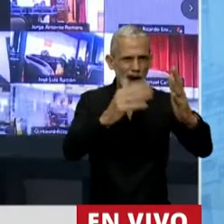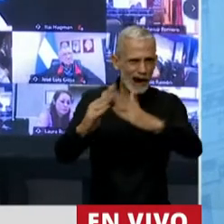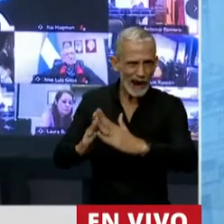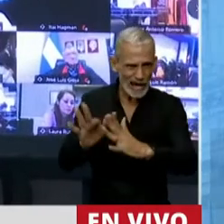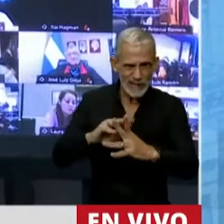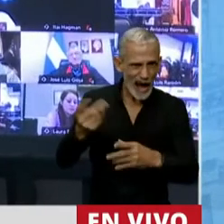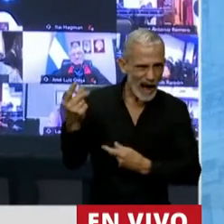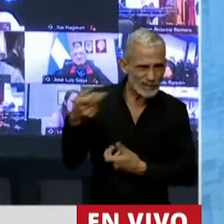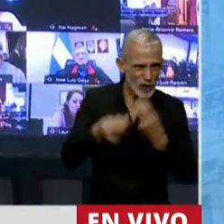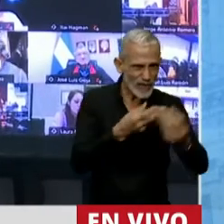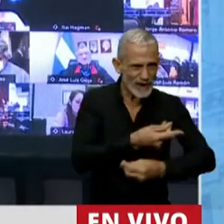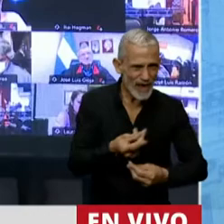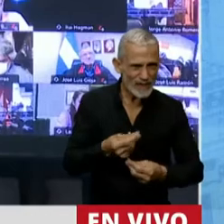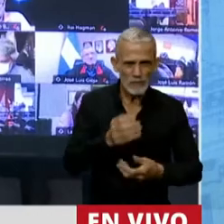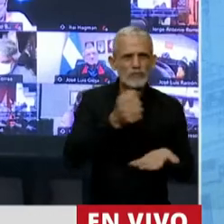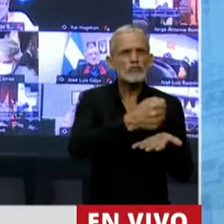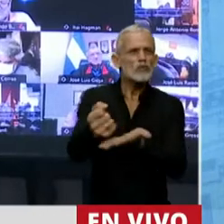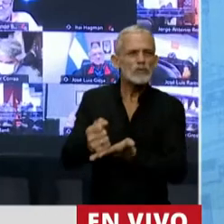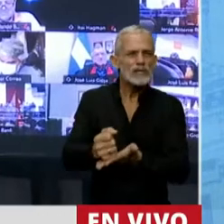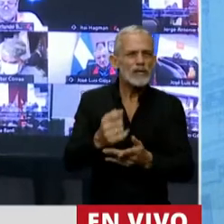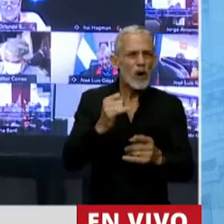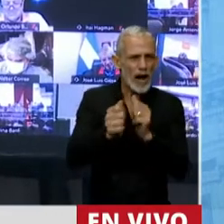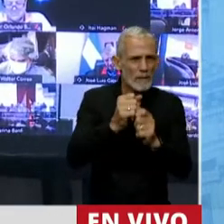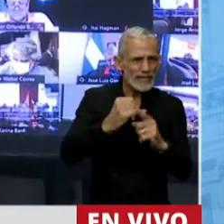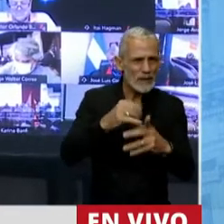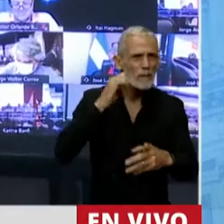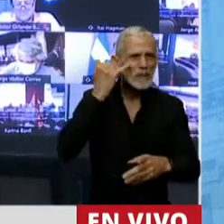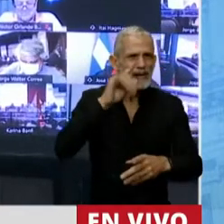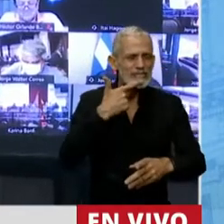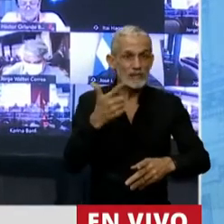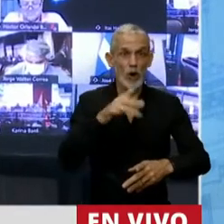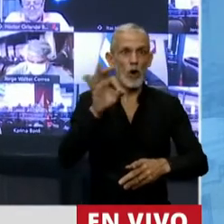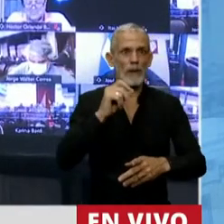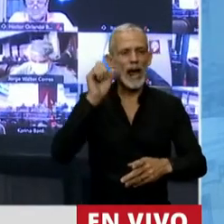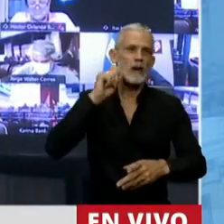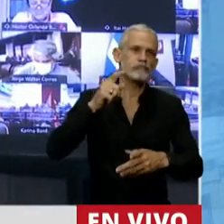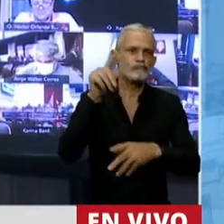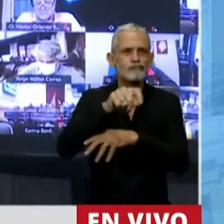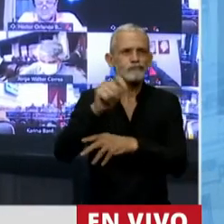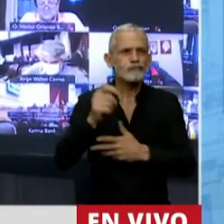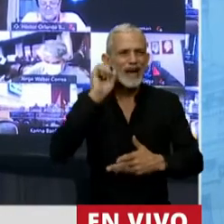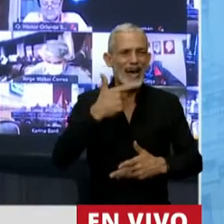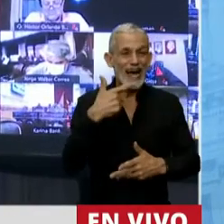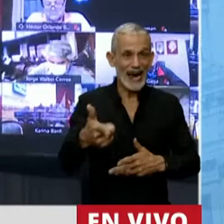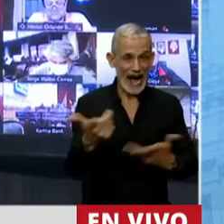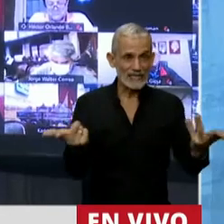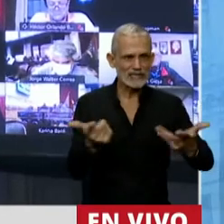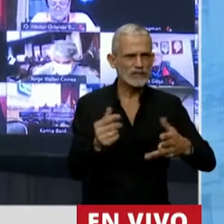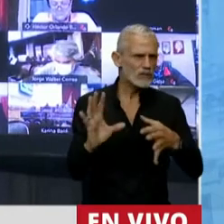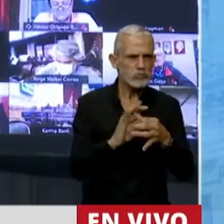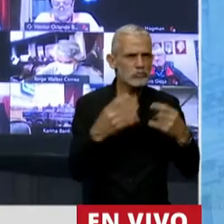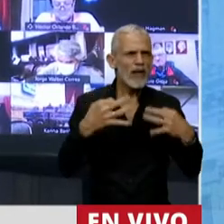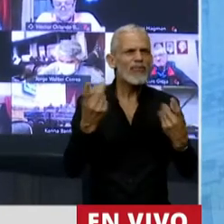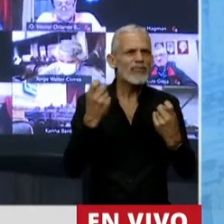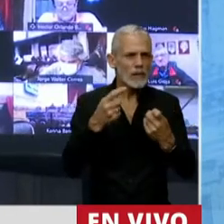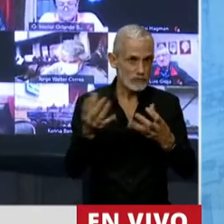¿Para los subsidios de las pymes? ¿Ponele para la explotación de gas? Pero yo no quiero que dependa de la solidaridad